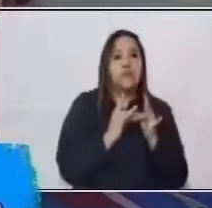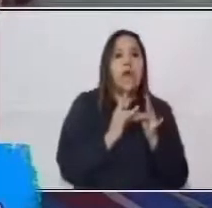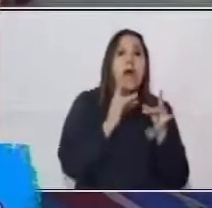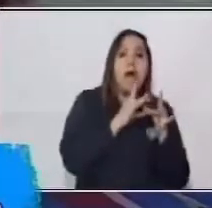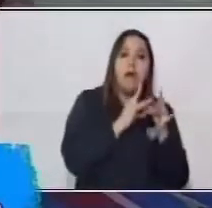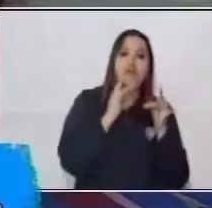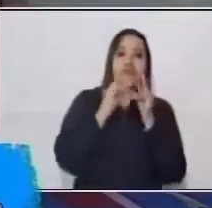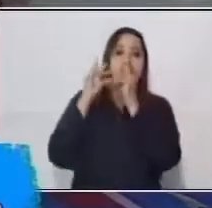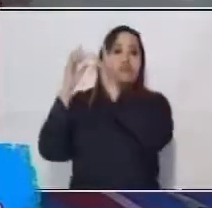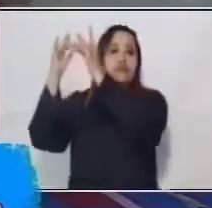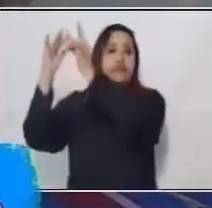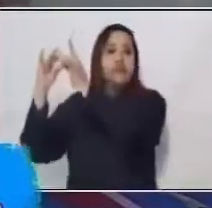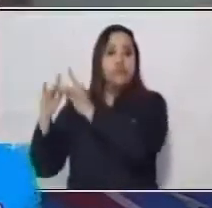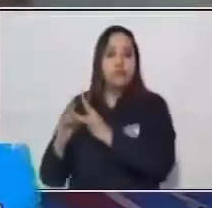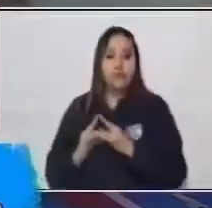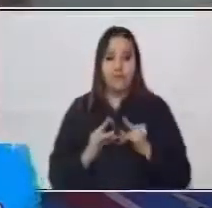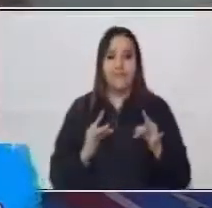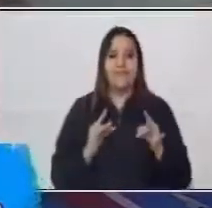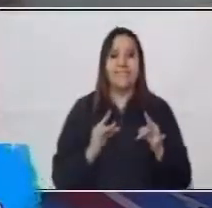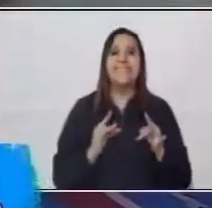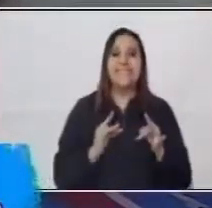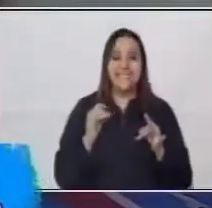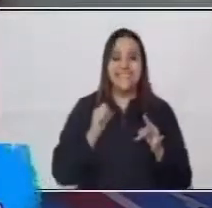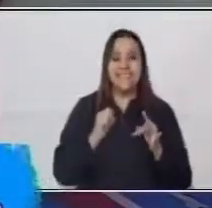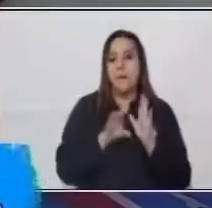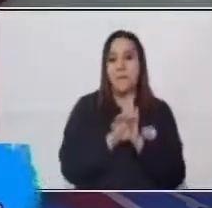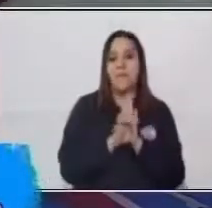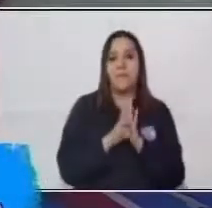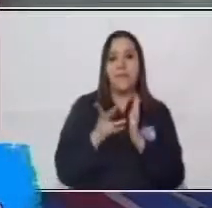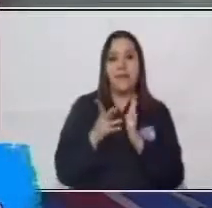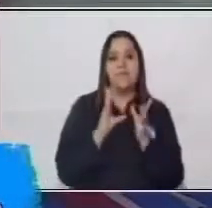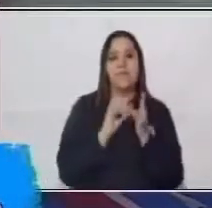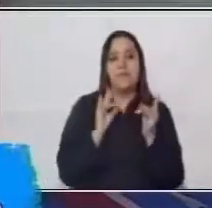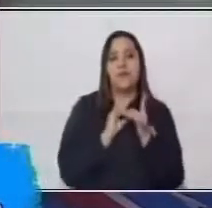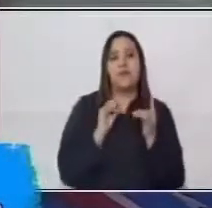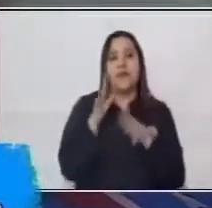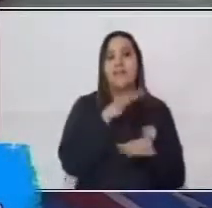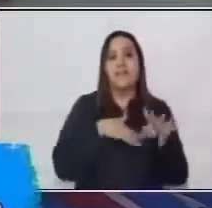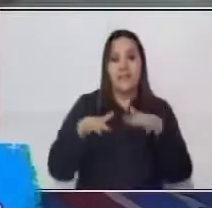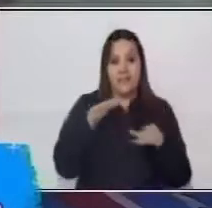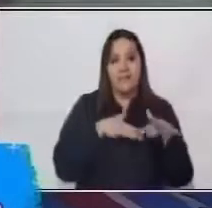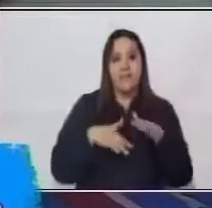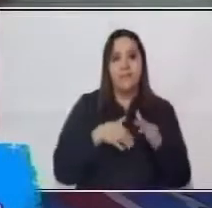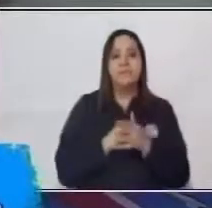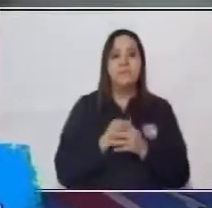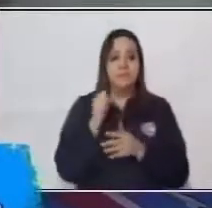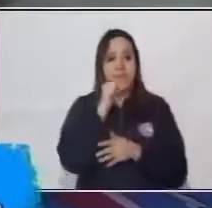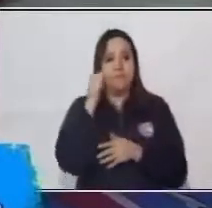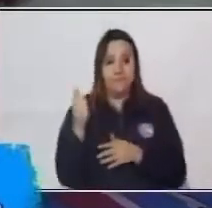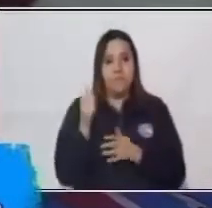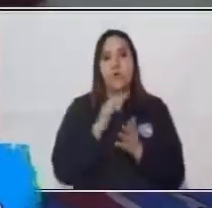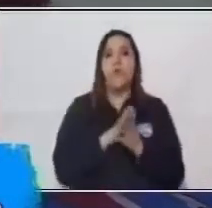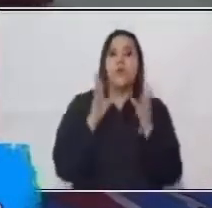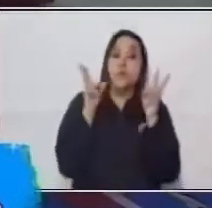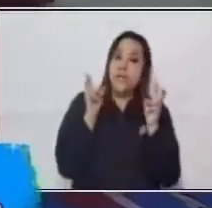generación, tal es el caso de Unampú e Isbalanqué. Otra característica, otro tema importante de la literatura